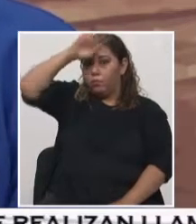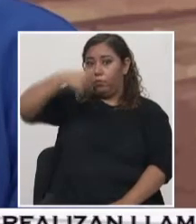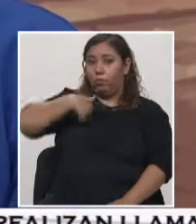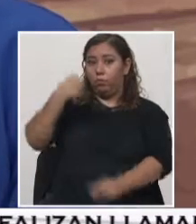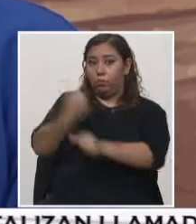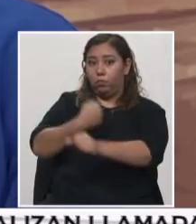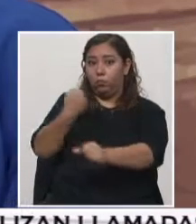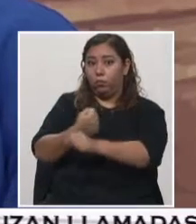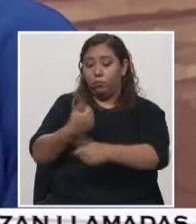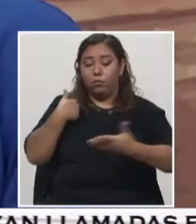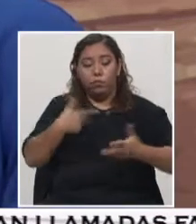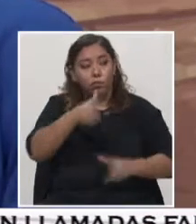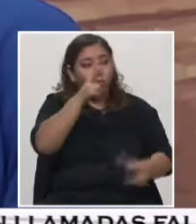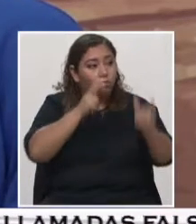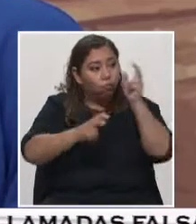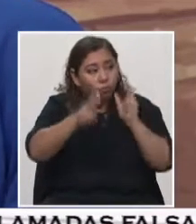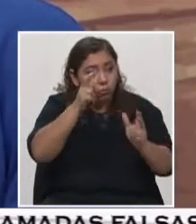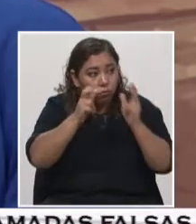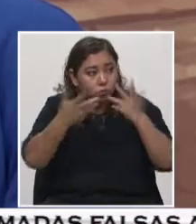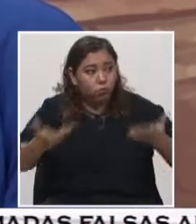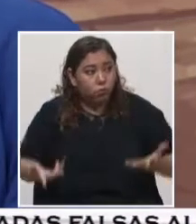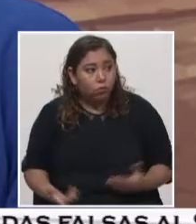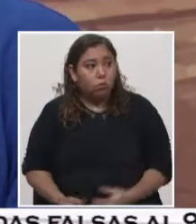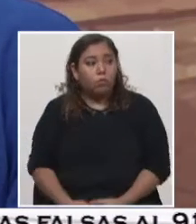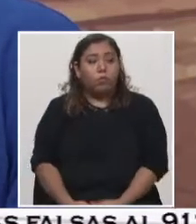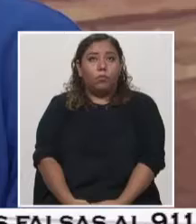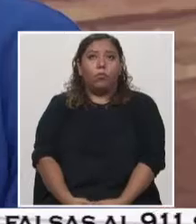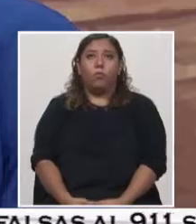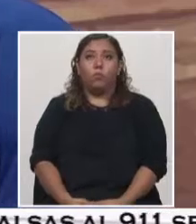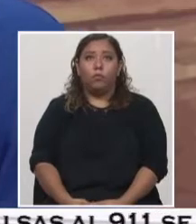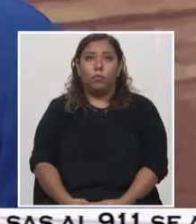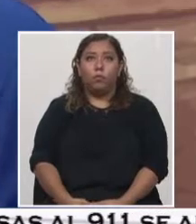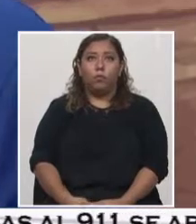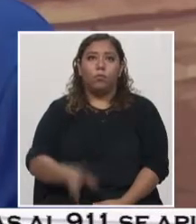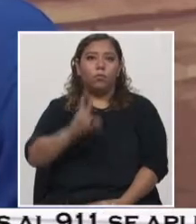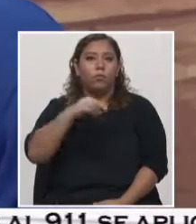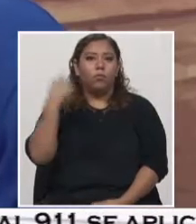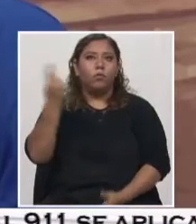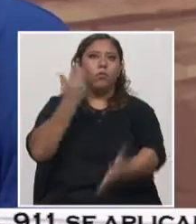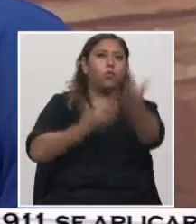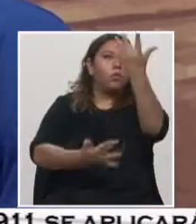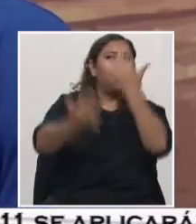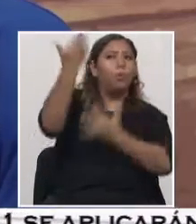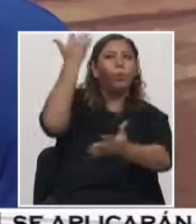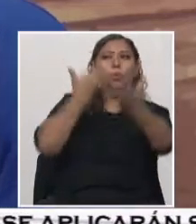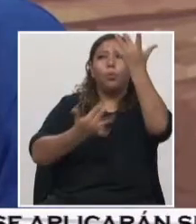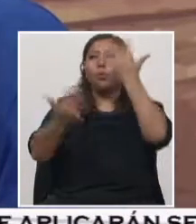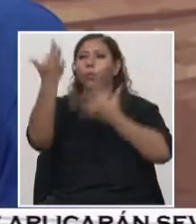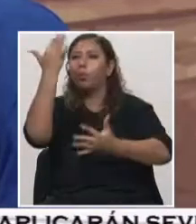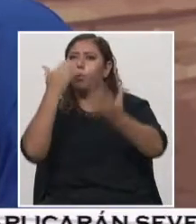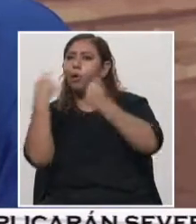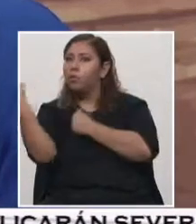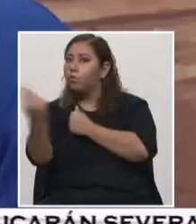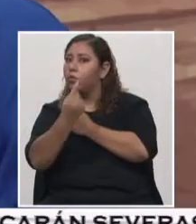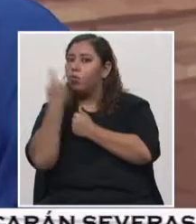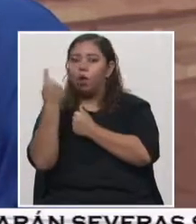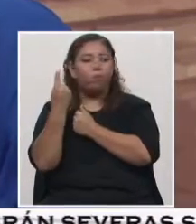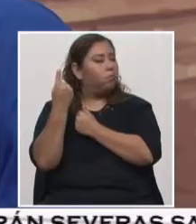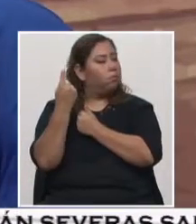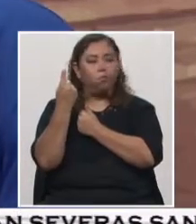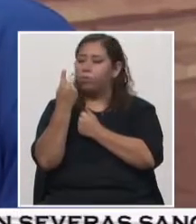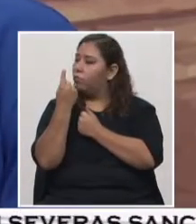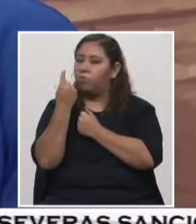realiza el Cuerpo de Bomberos porque no solamente se suscribe al combate de los incendios, tanto estructurales como forestales o la atención